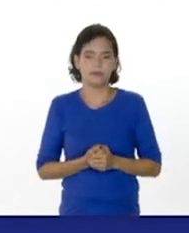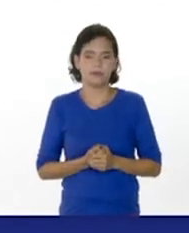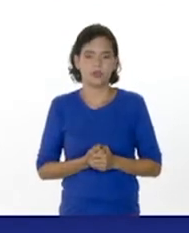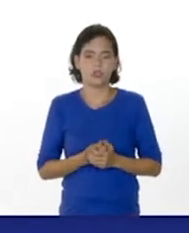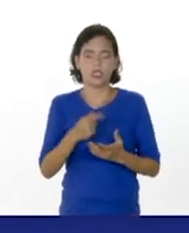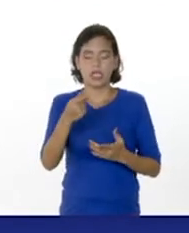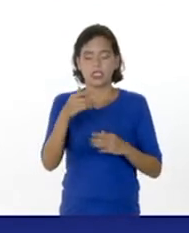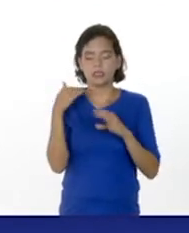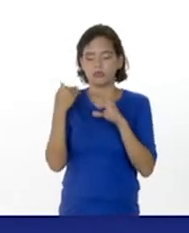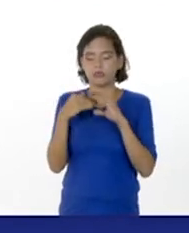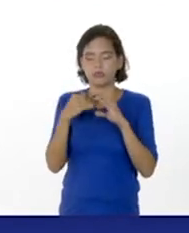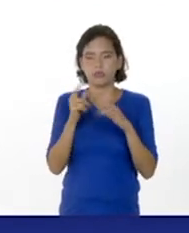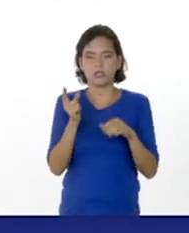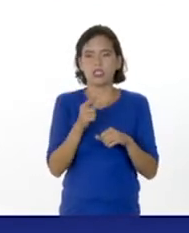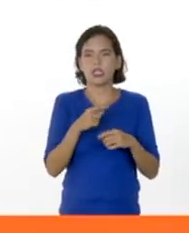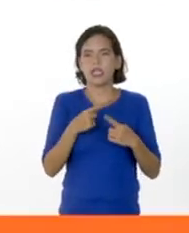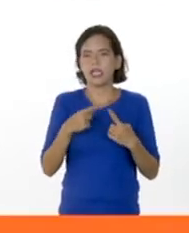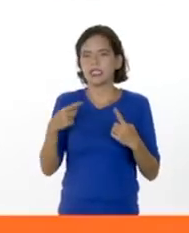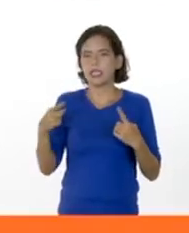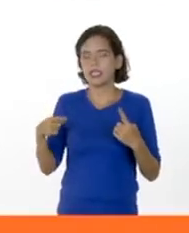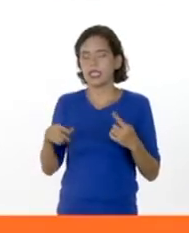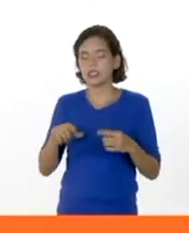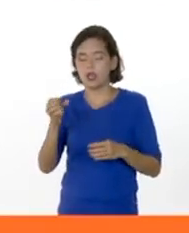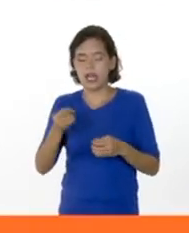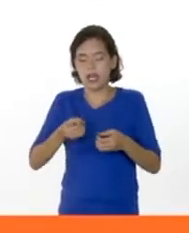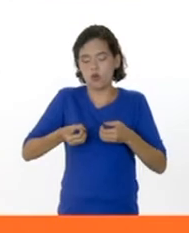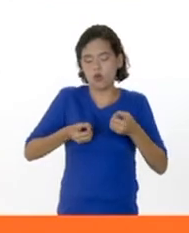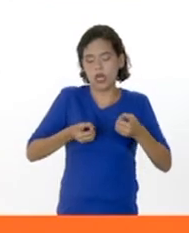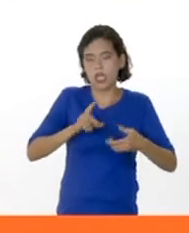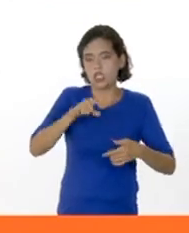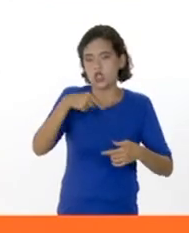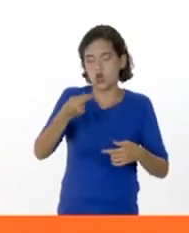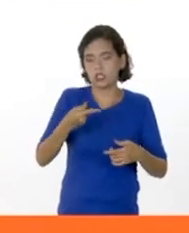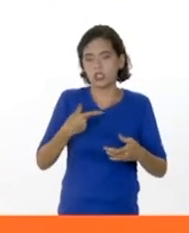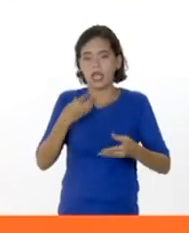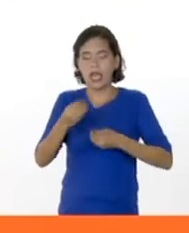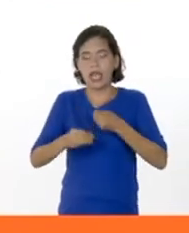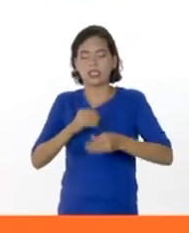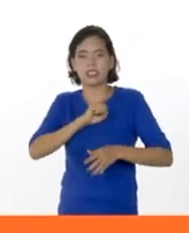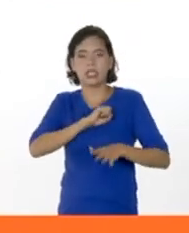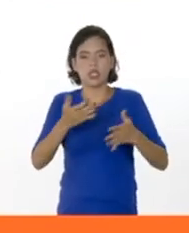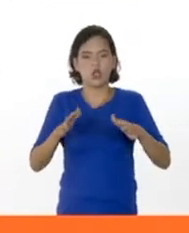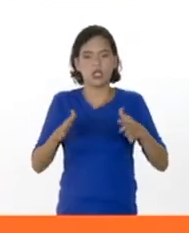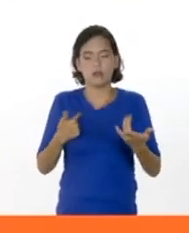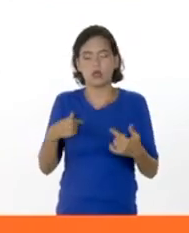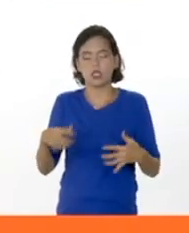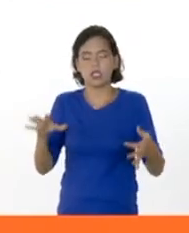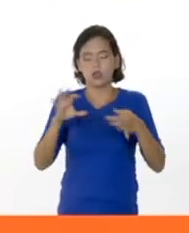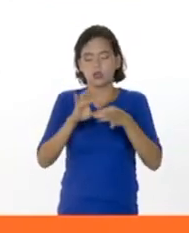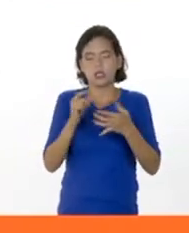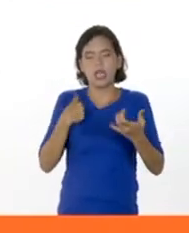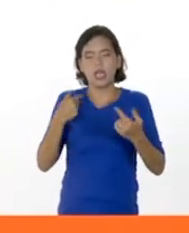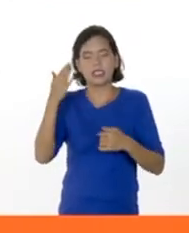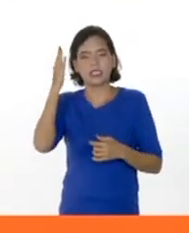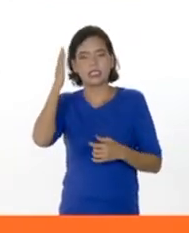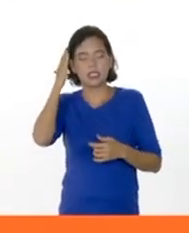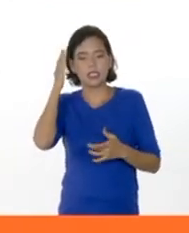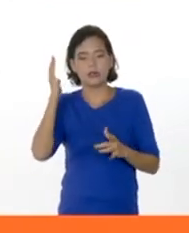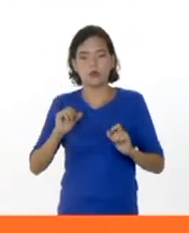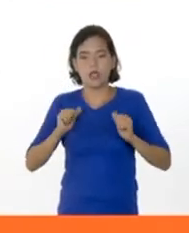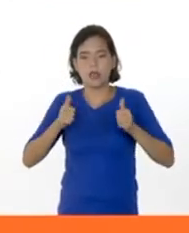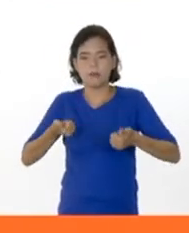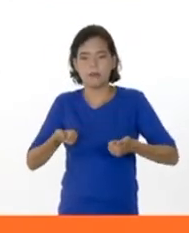transmisión de energía entre una neurona y otra, permite que los nervios que componen el cerebro comiencen a